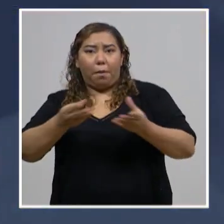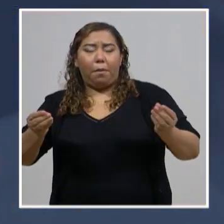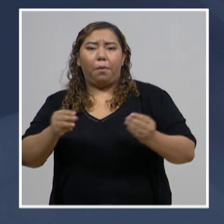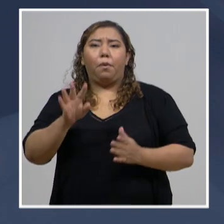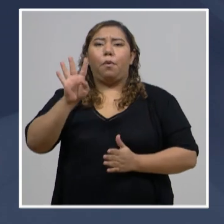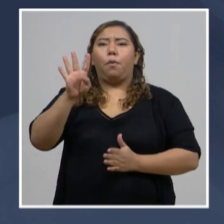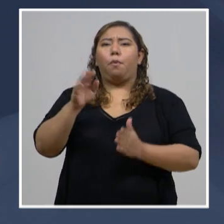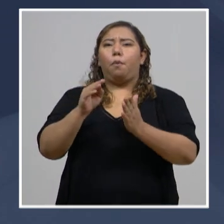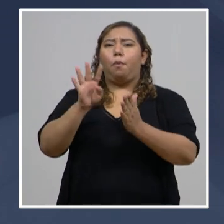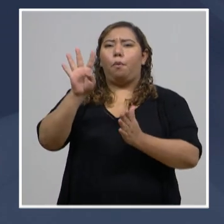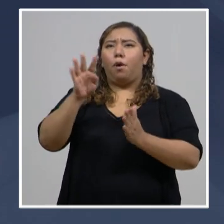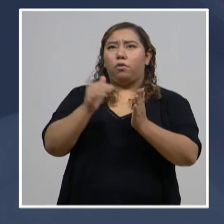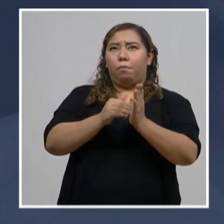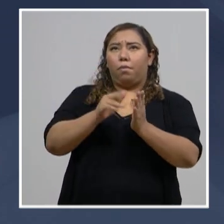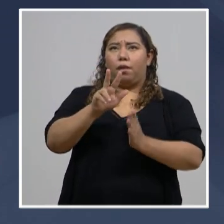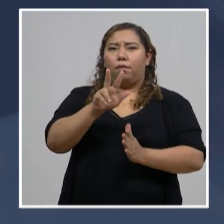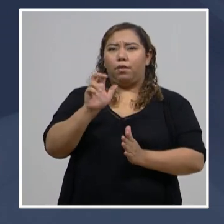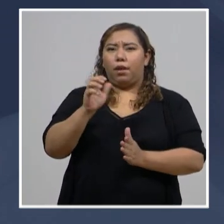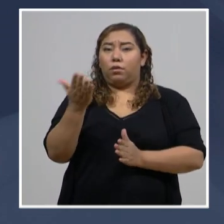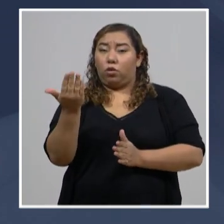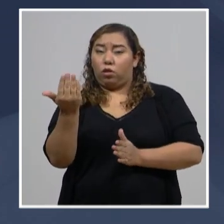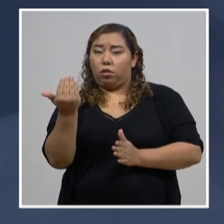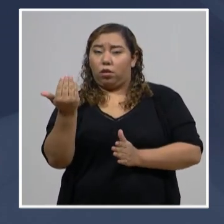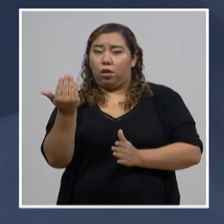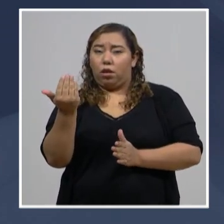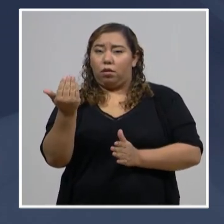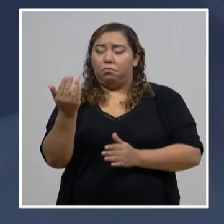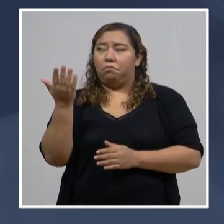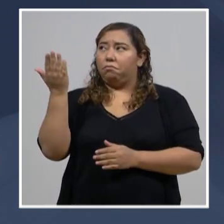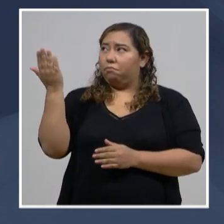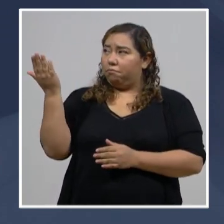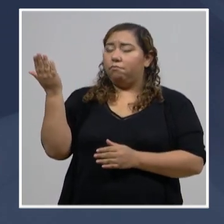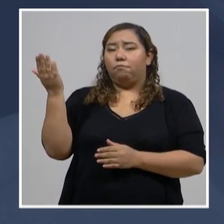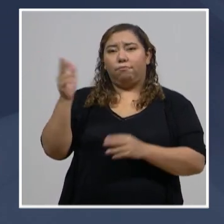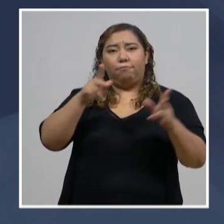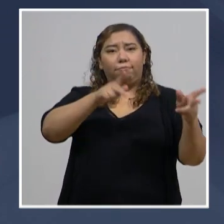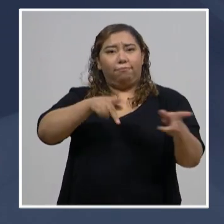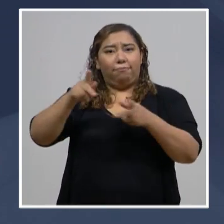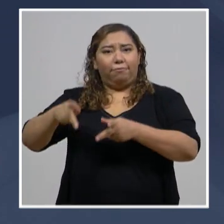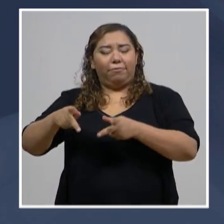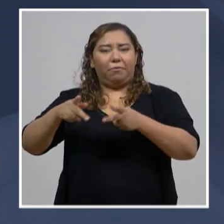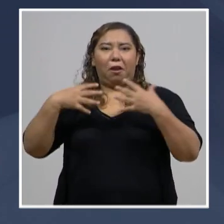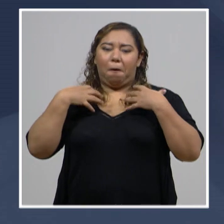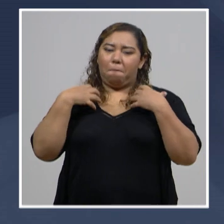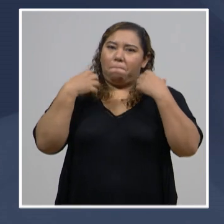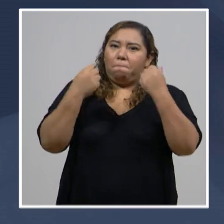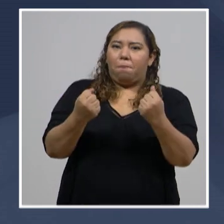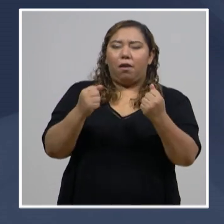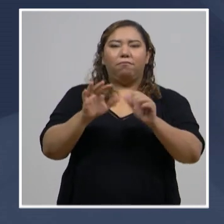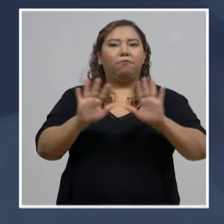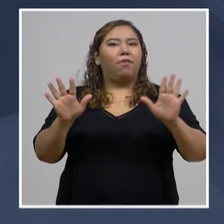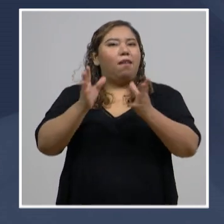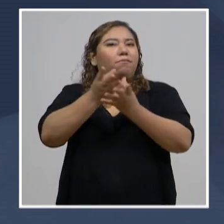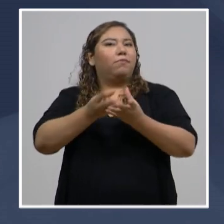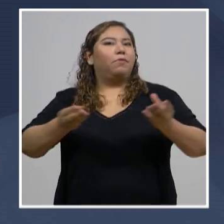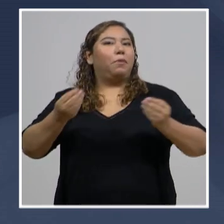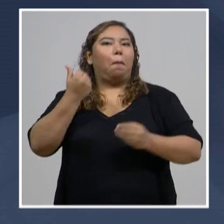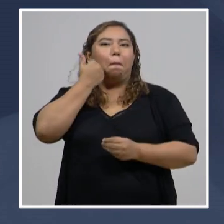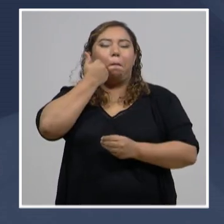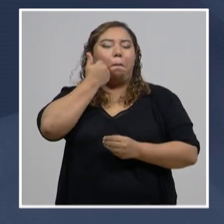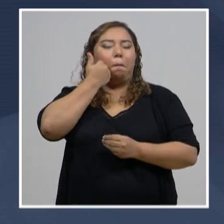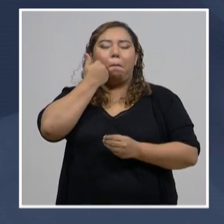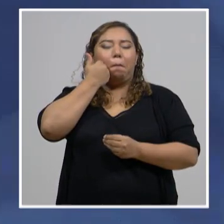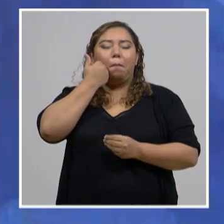4,300 hondureños y hondureñas, llegando a 4,315 personas que se han recuperado de COVID-19.